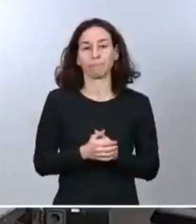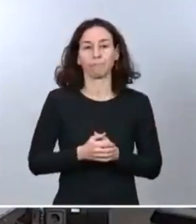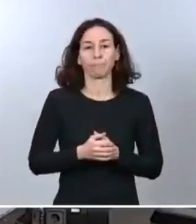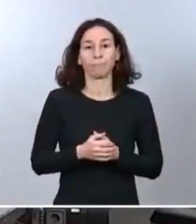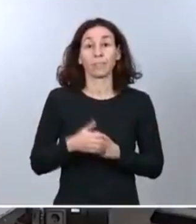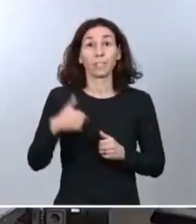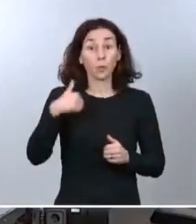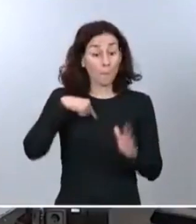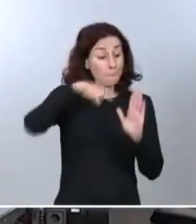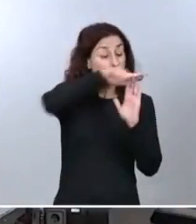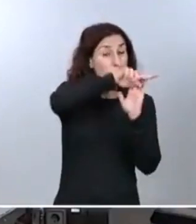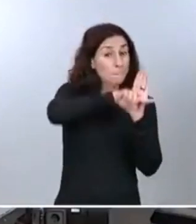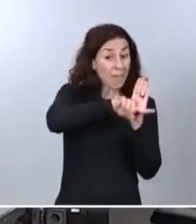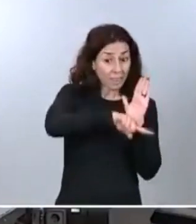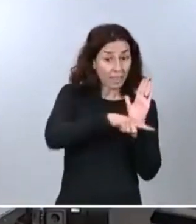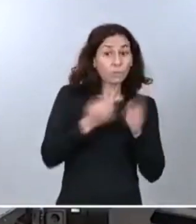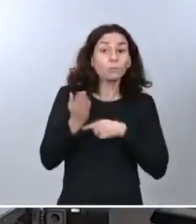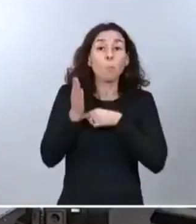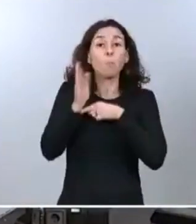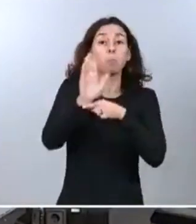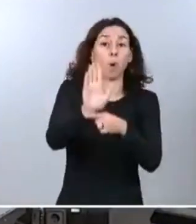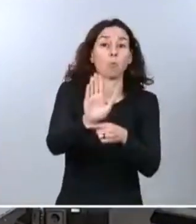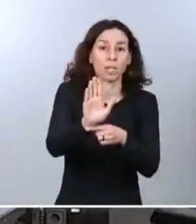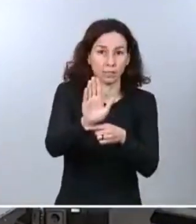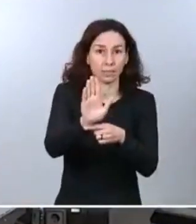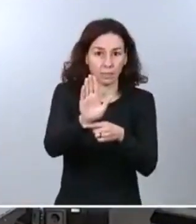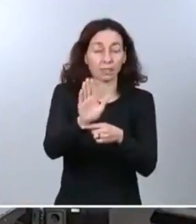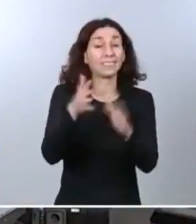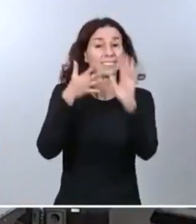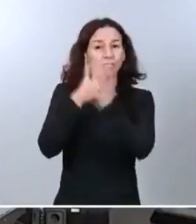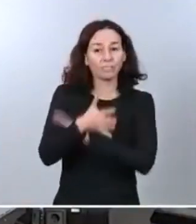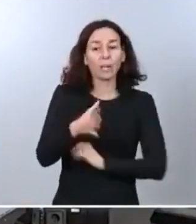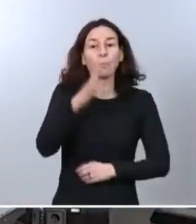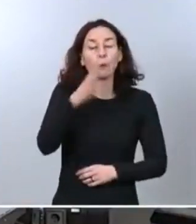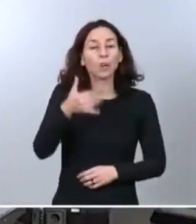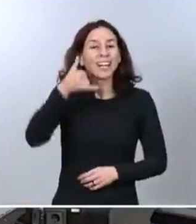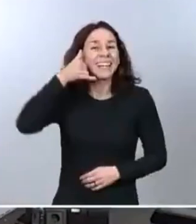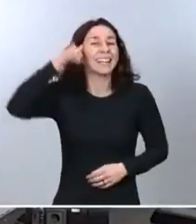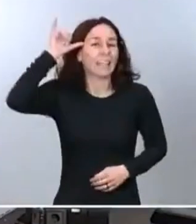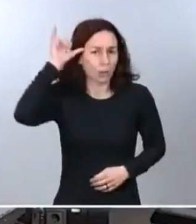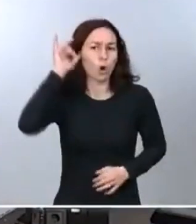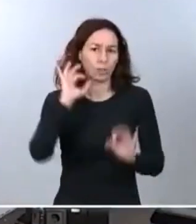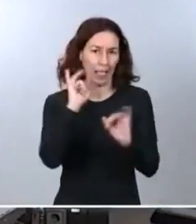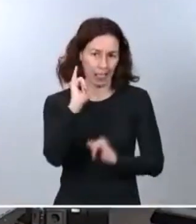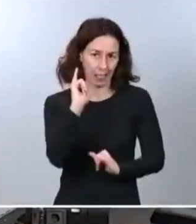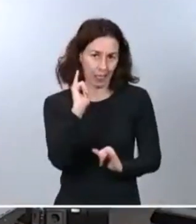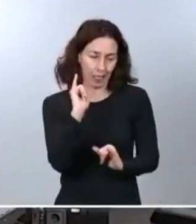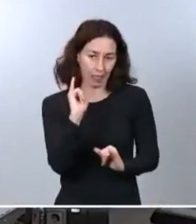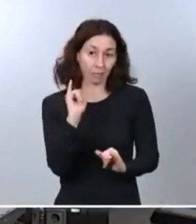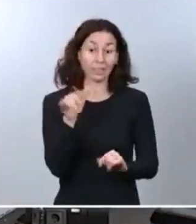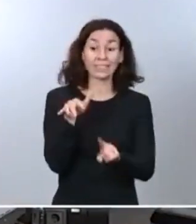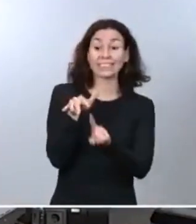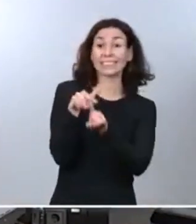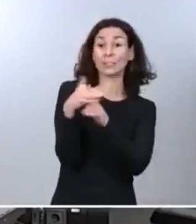proponemos están asociadas a riesgos concretos. La situación de riesgo, obviamente, está asociada a